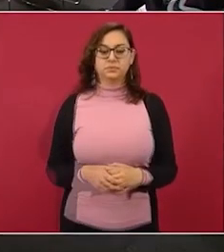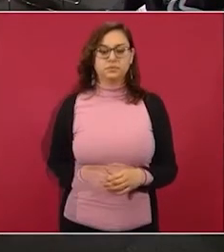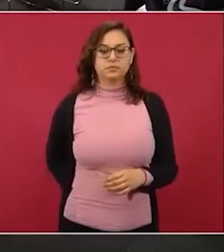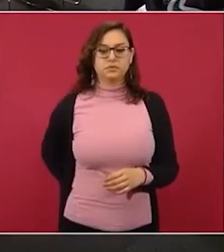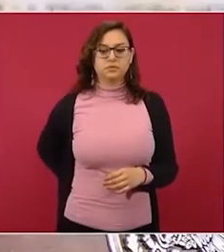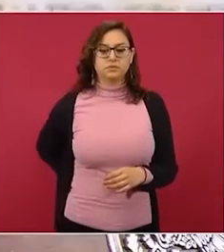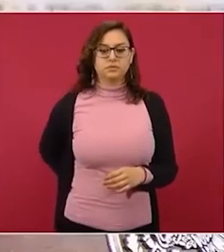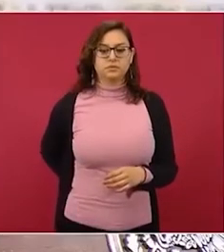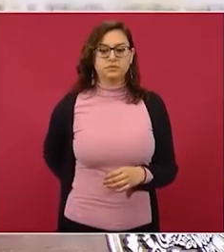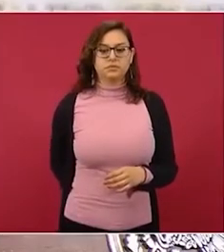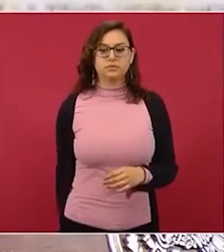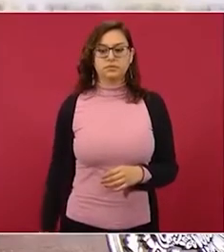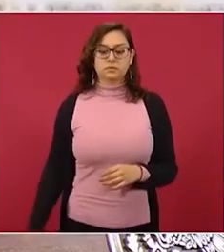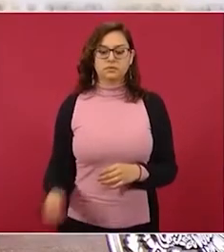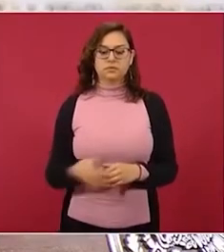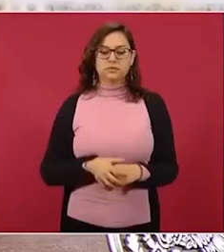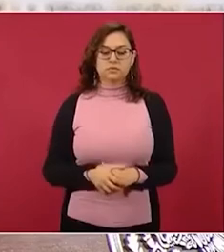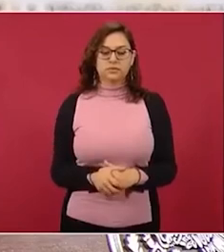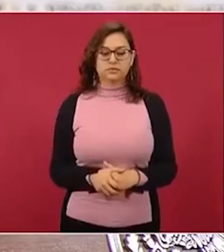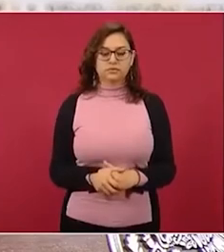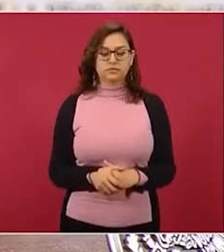mensaje de